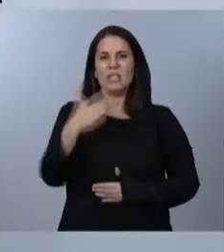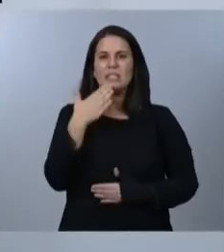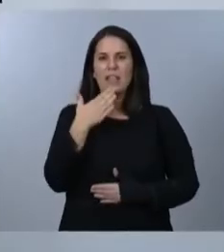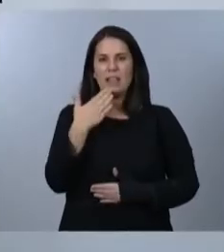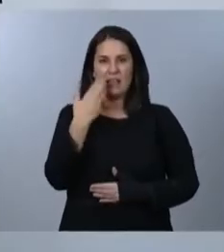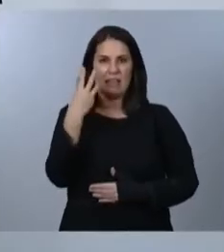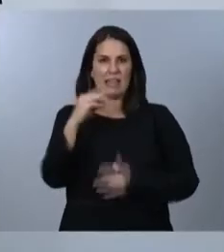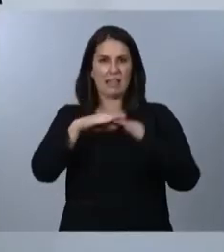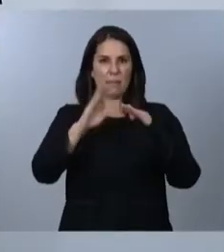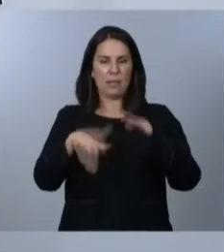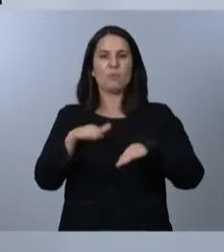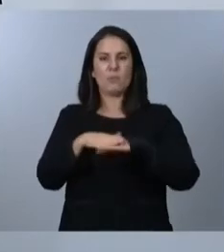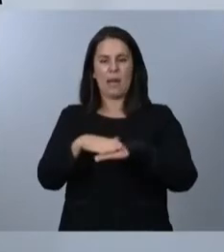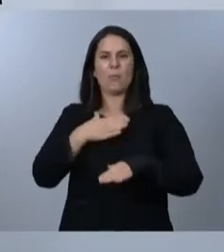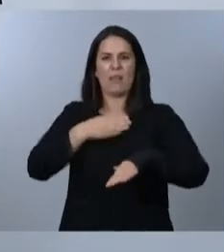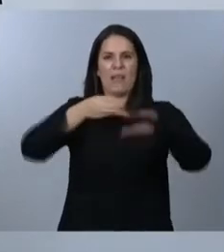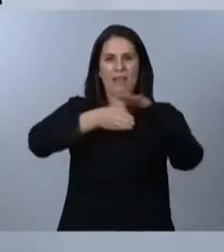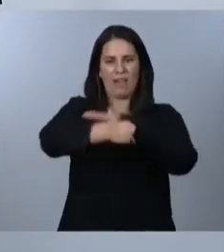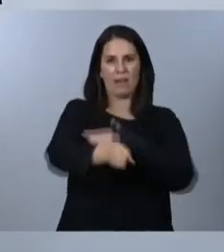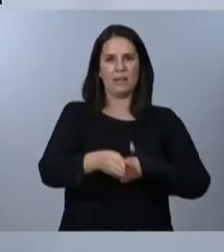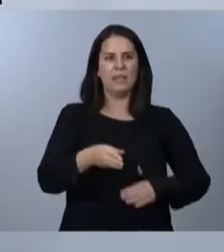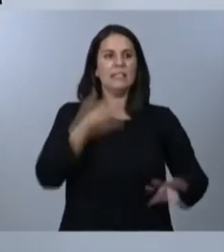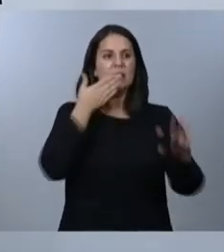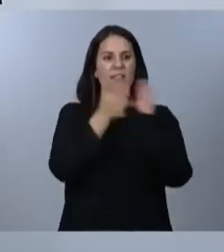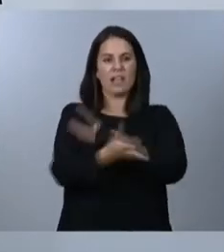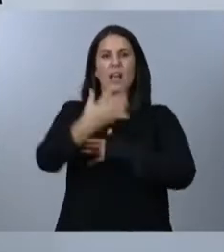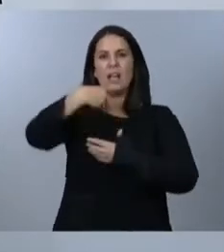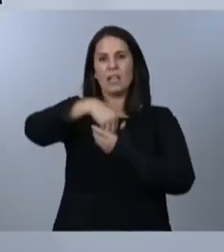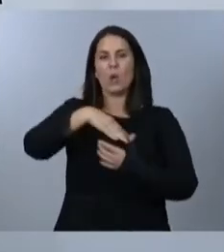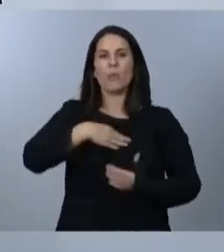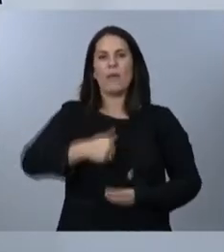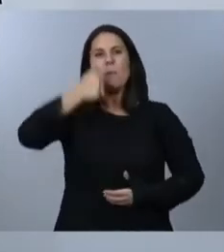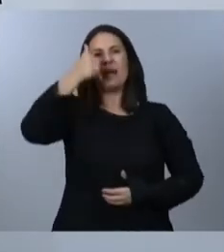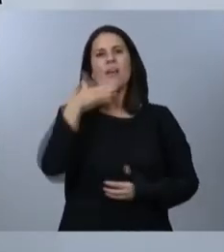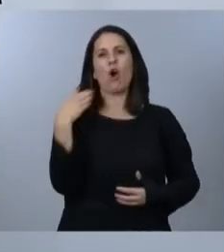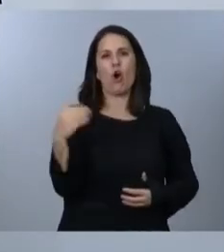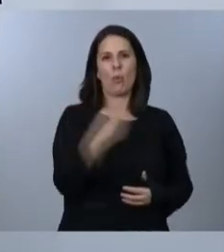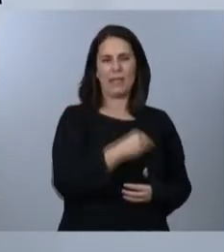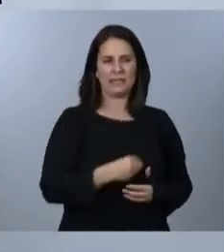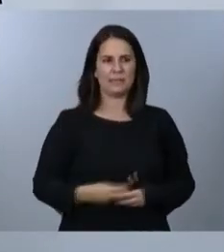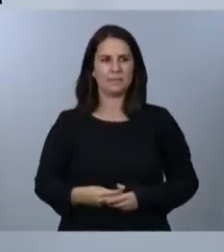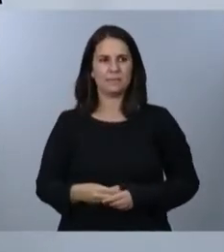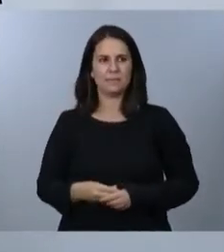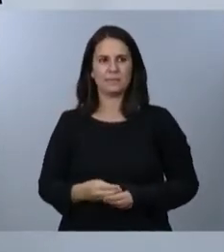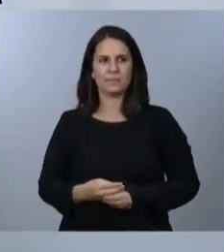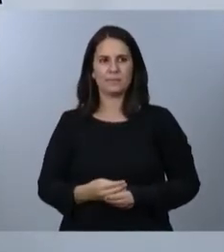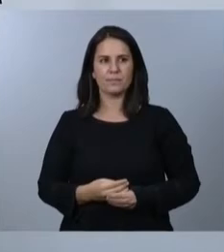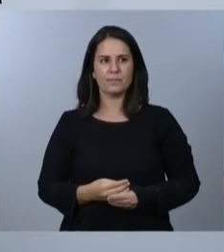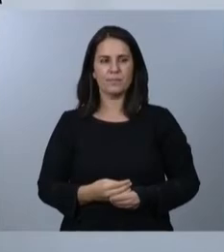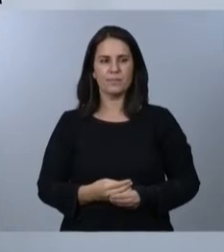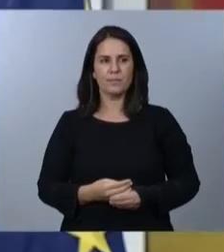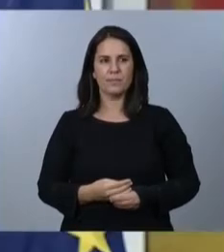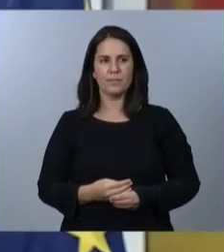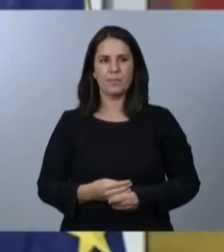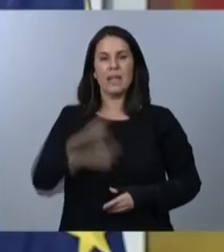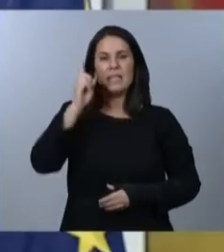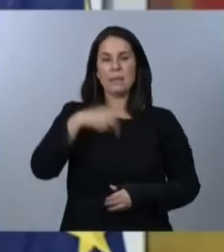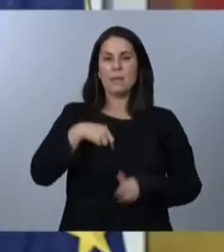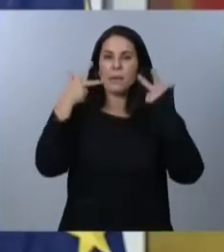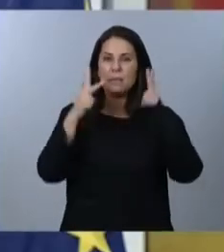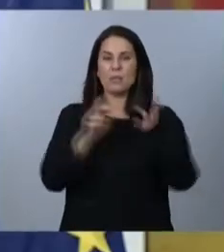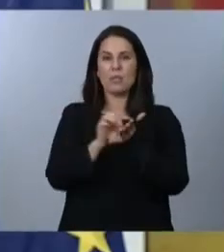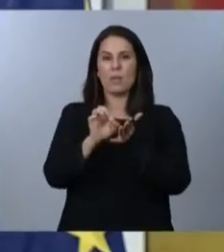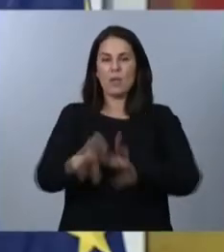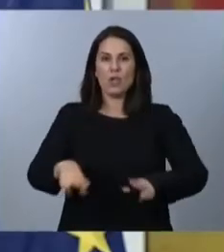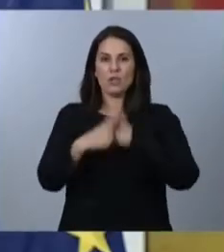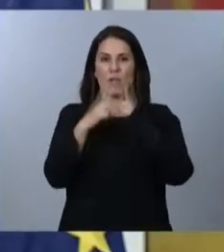al ingreso mínimo vital, para incluir así a más jóvenes en este nuevo derecho. Permitimos que los servicios sociales puedan acreditar algunos